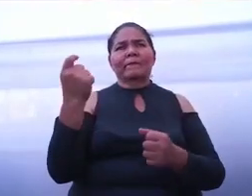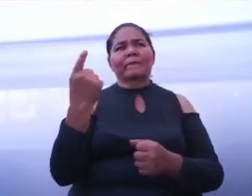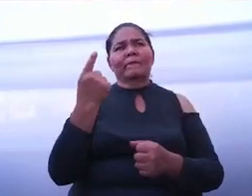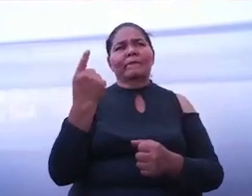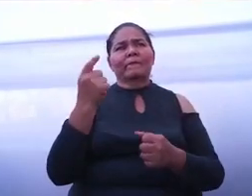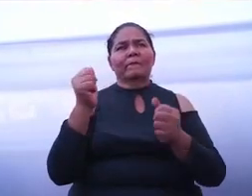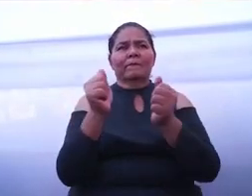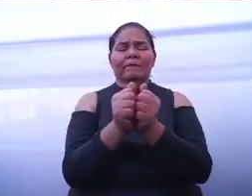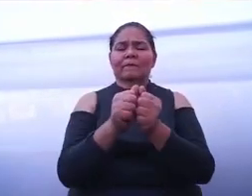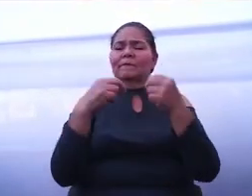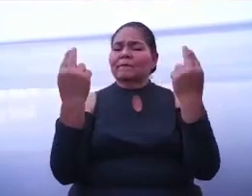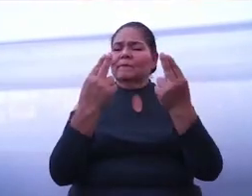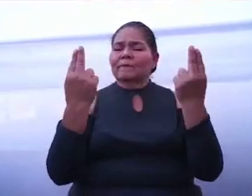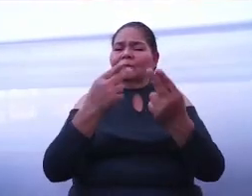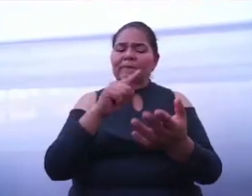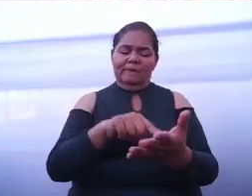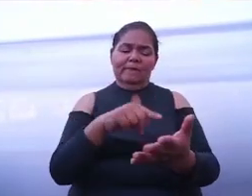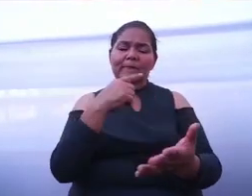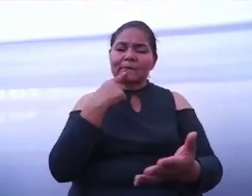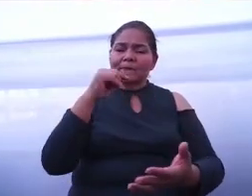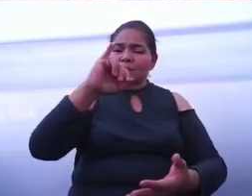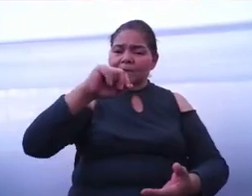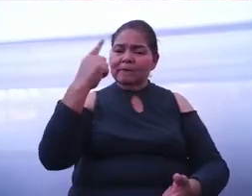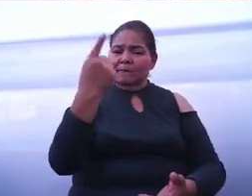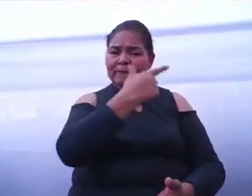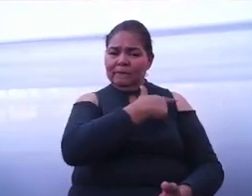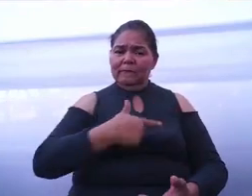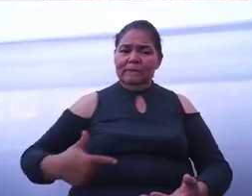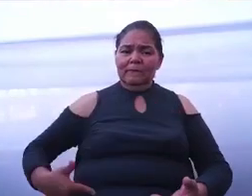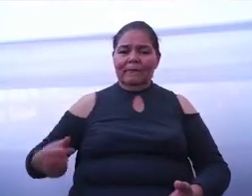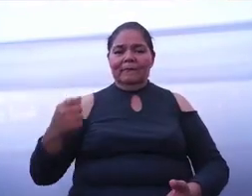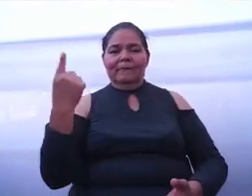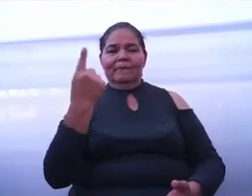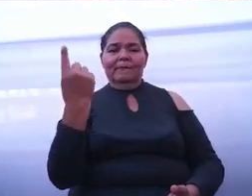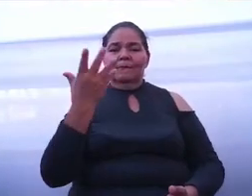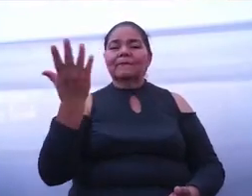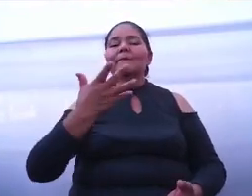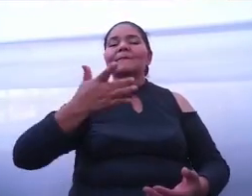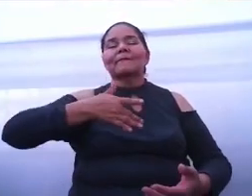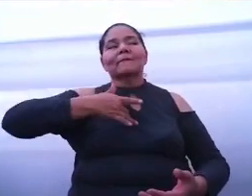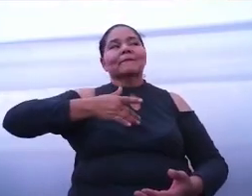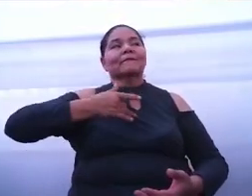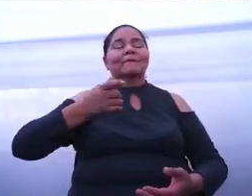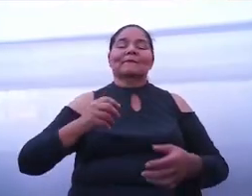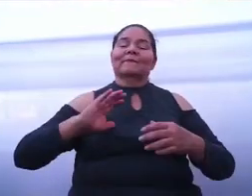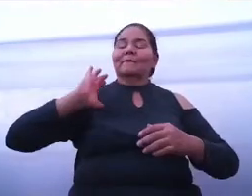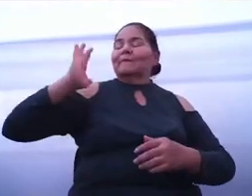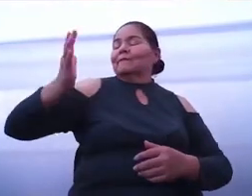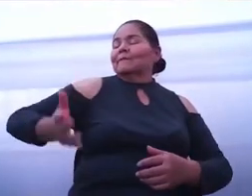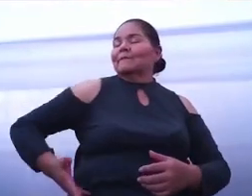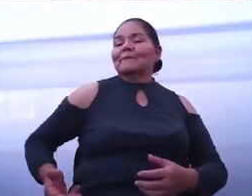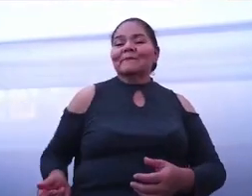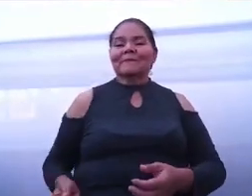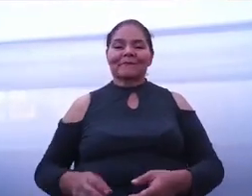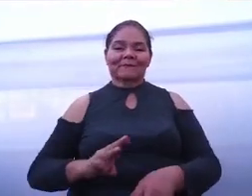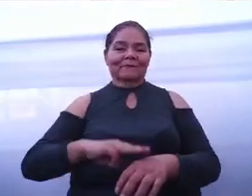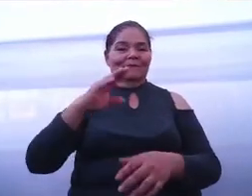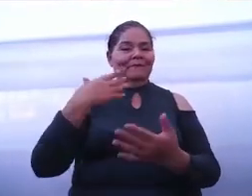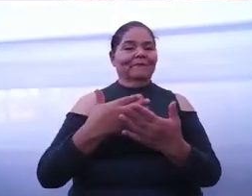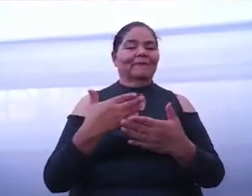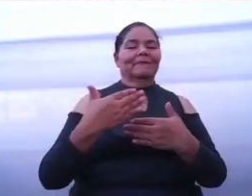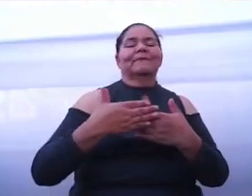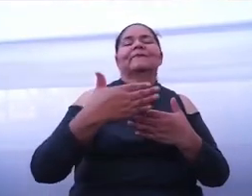Sí, por un gobierno que los haga sentir orgullosos, más allá